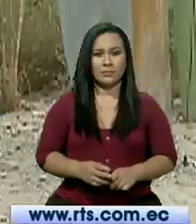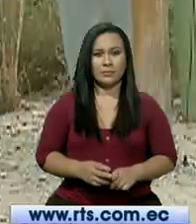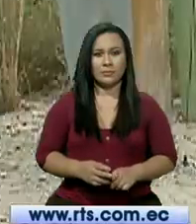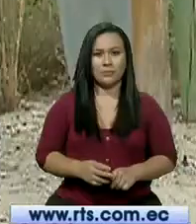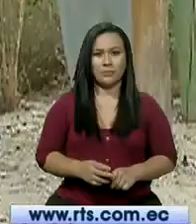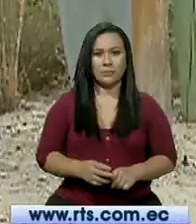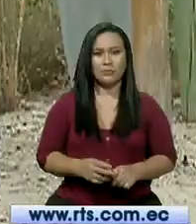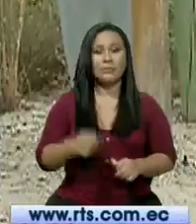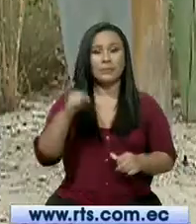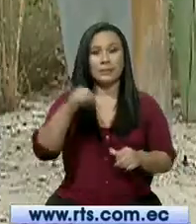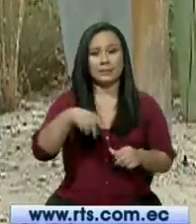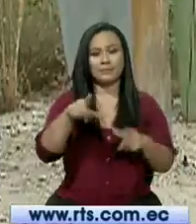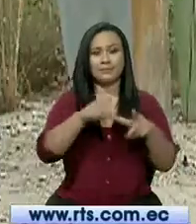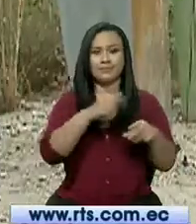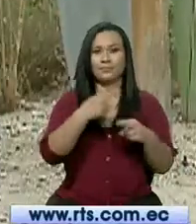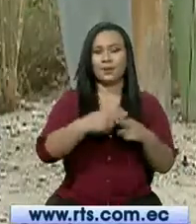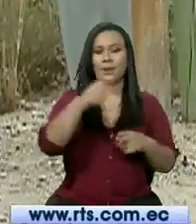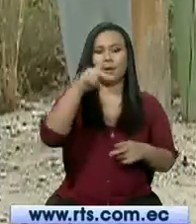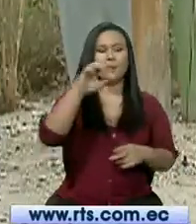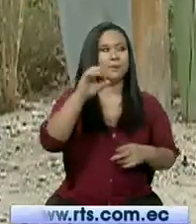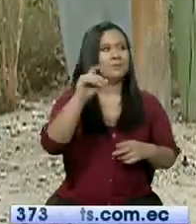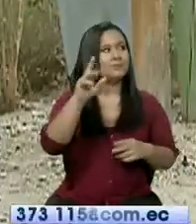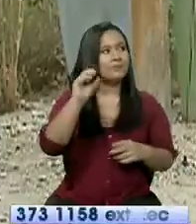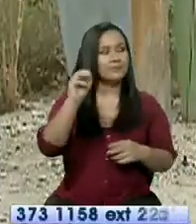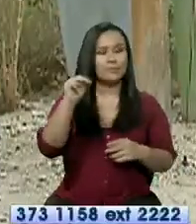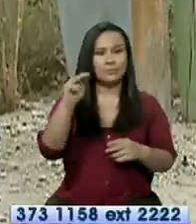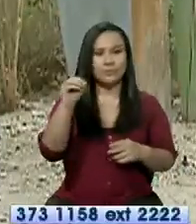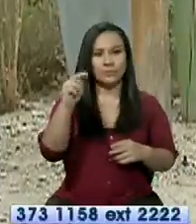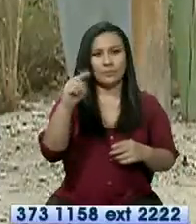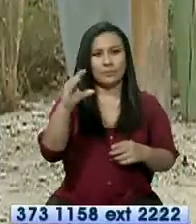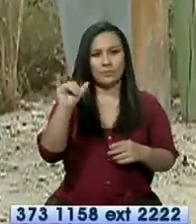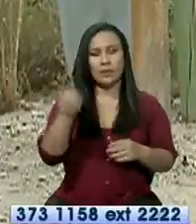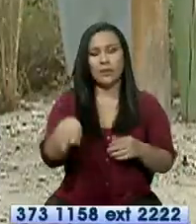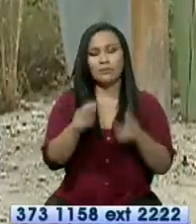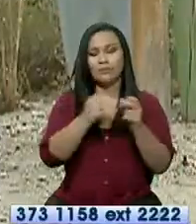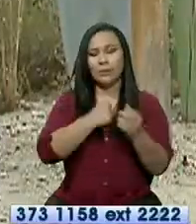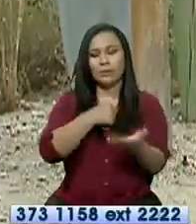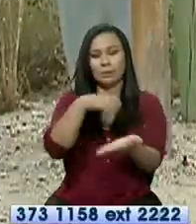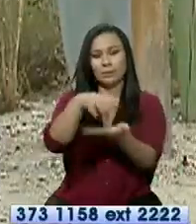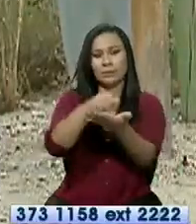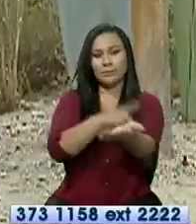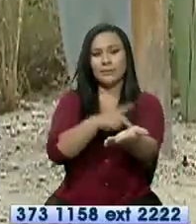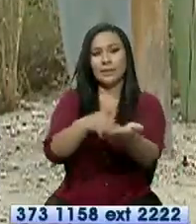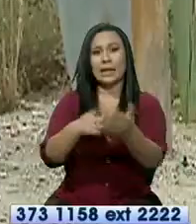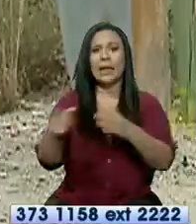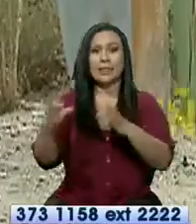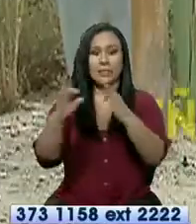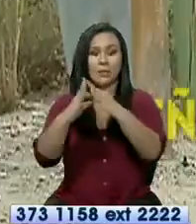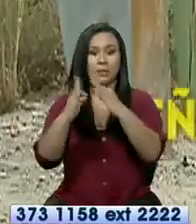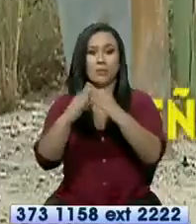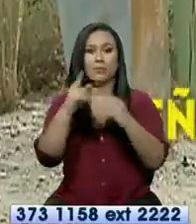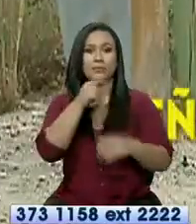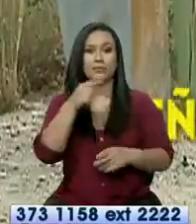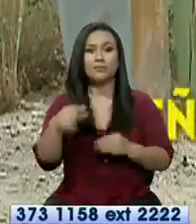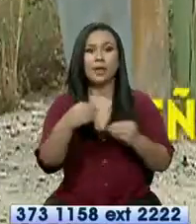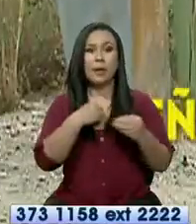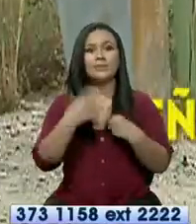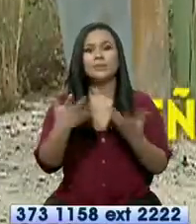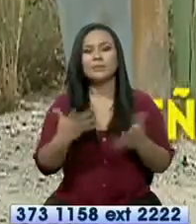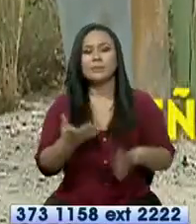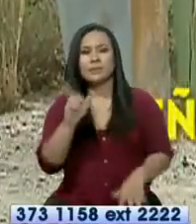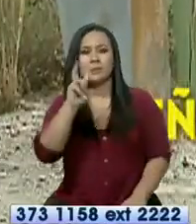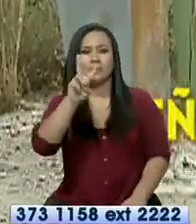El cantón Pedro Moncayo pertenece a la provincia de Pichincha. Su cabecera cantonal es la ciudad de Tabacundo. Fundado el 26 de